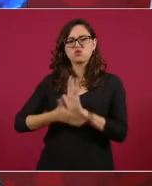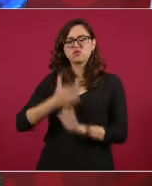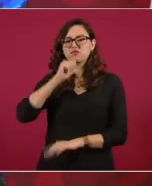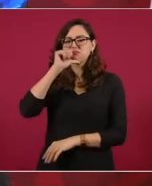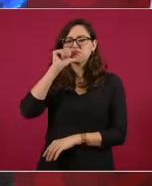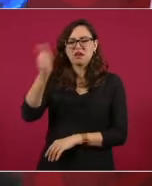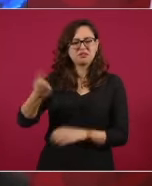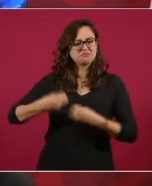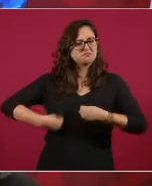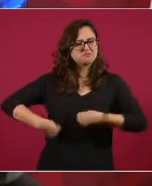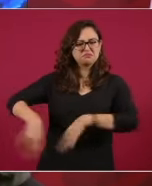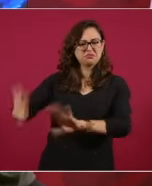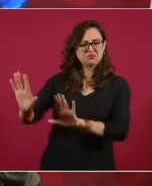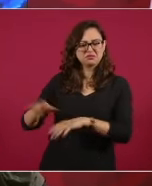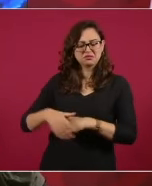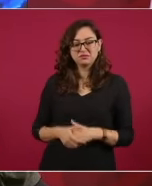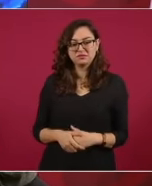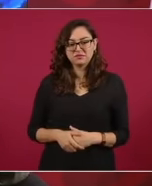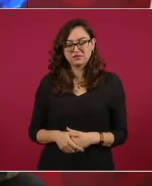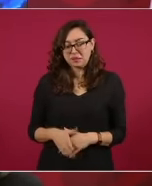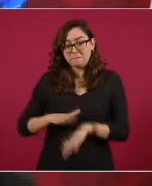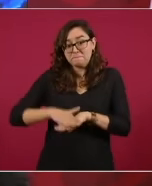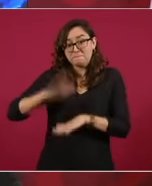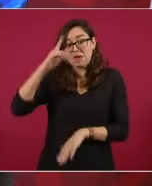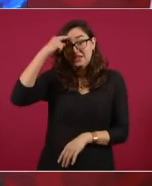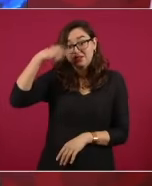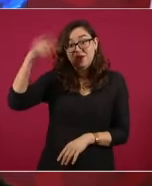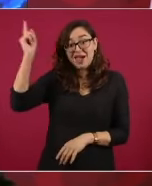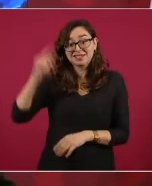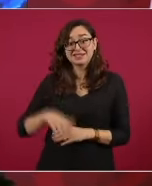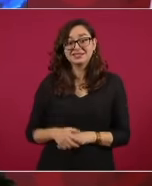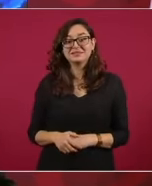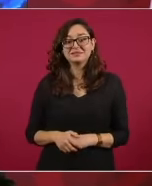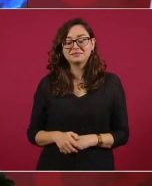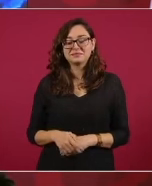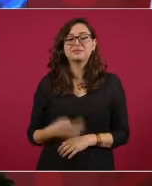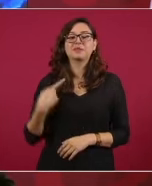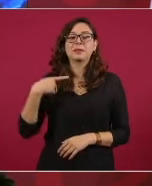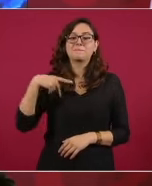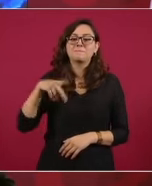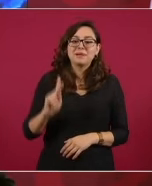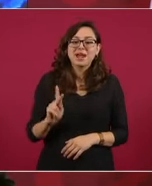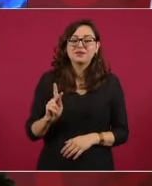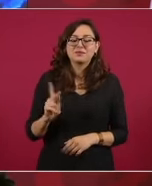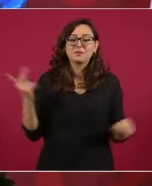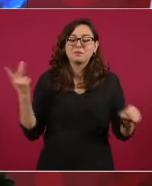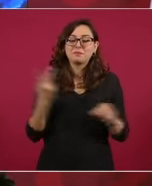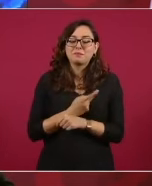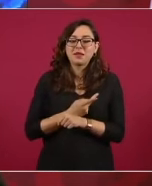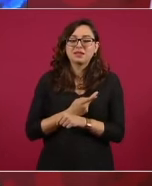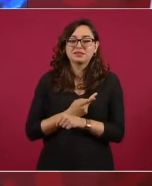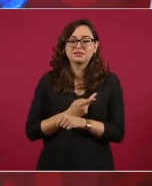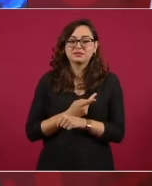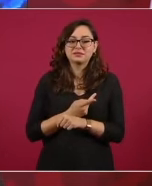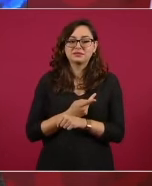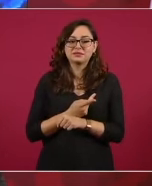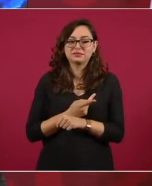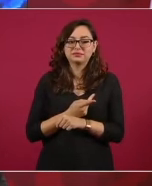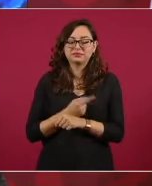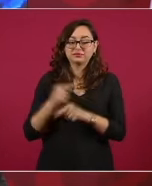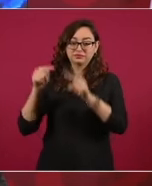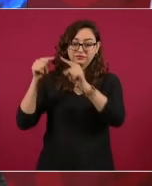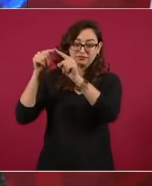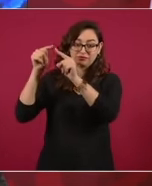Pero precisamente de aquí, aquí que es la raya